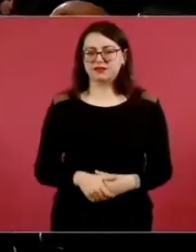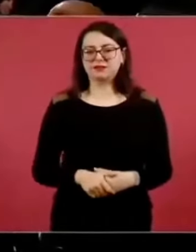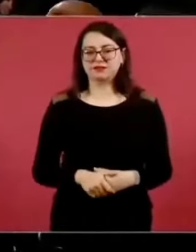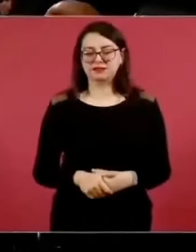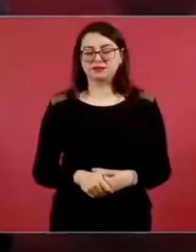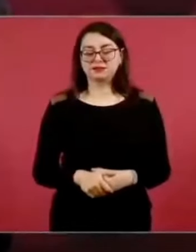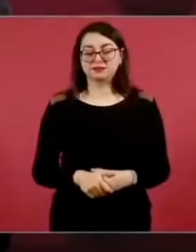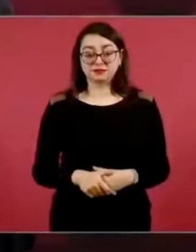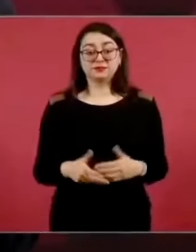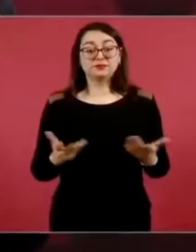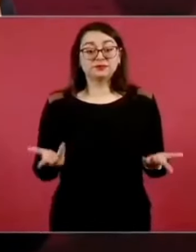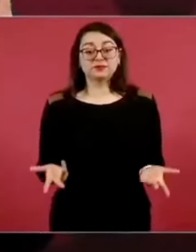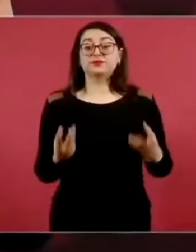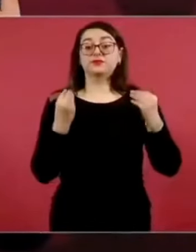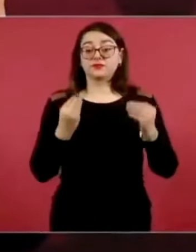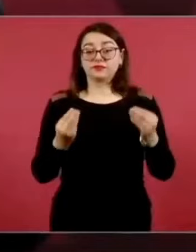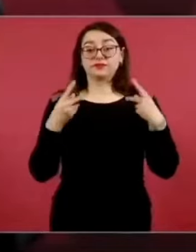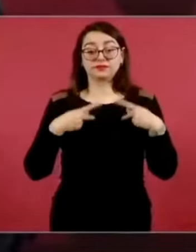que